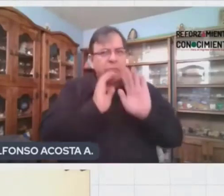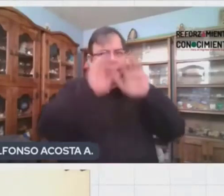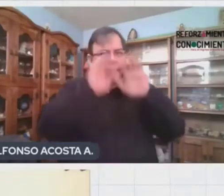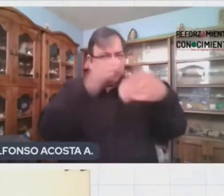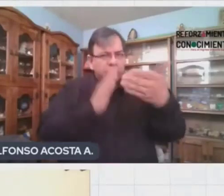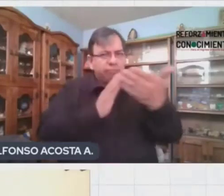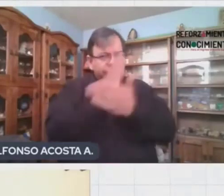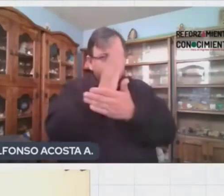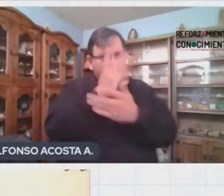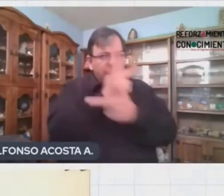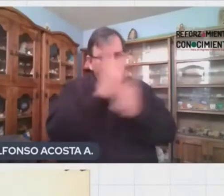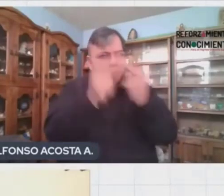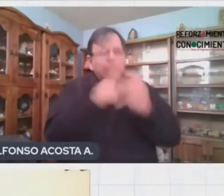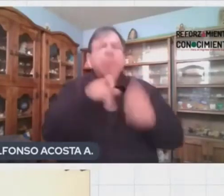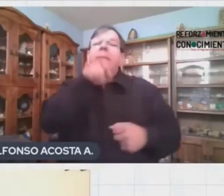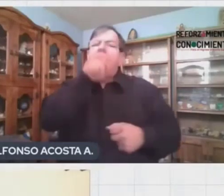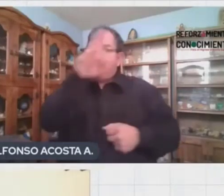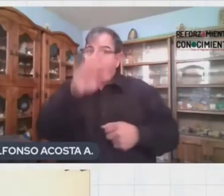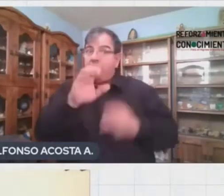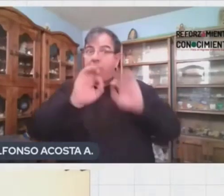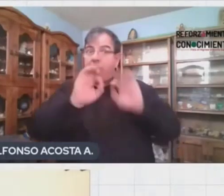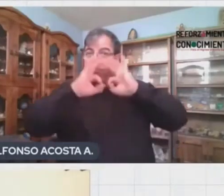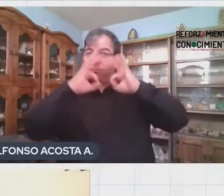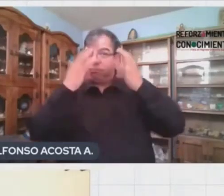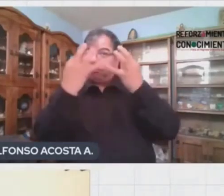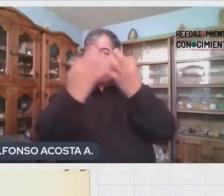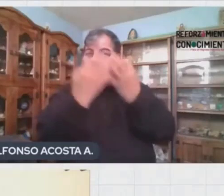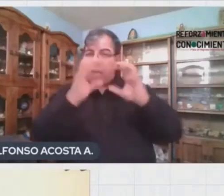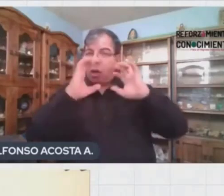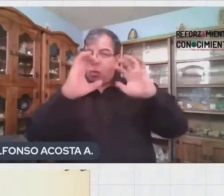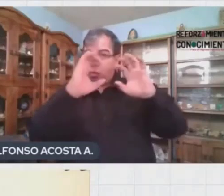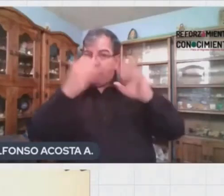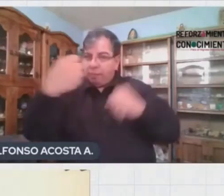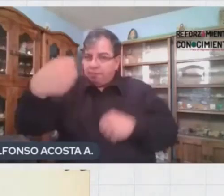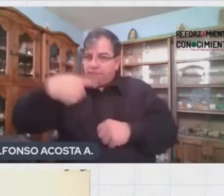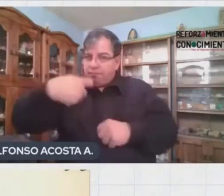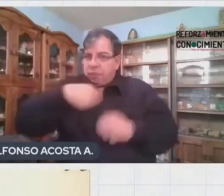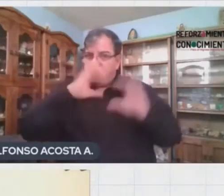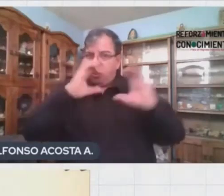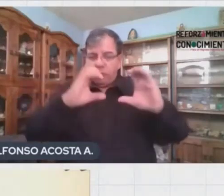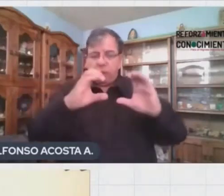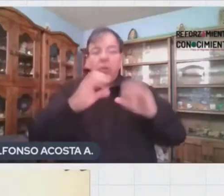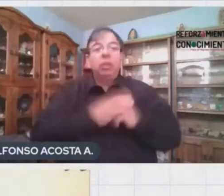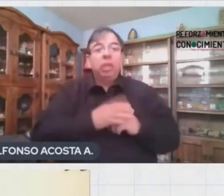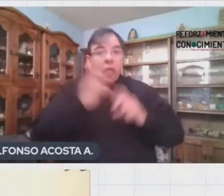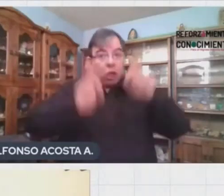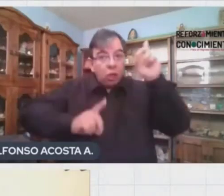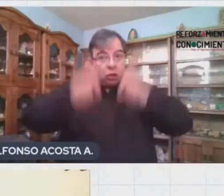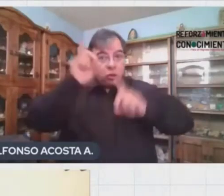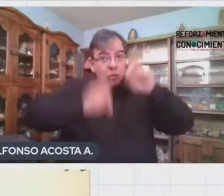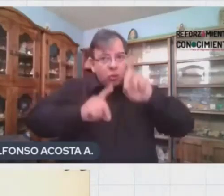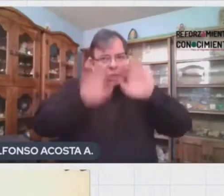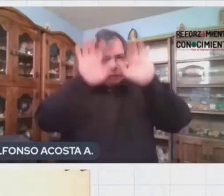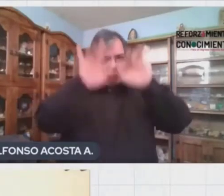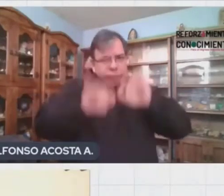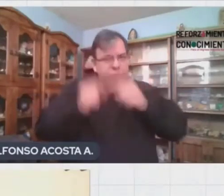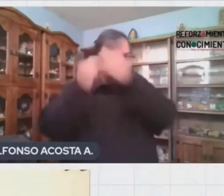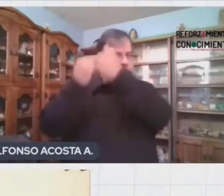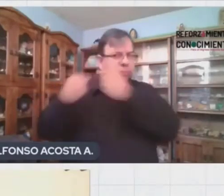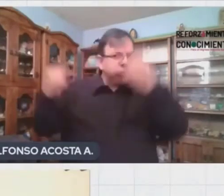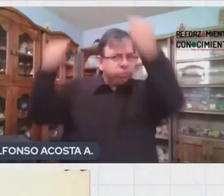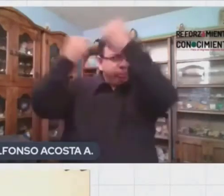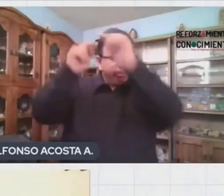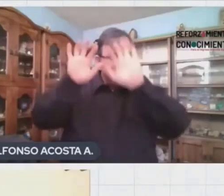para cuidar mejor el planeta y de nosotros mismos. Recuerden compartir sus dudas en el chat y nosotros nos encargaremos de hacérselas llegar a las